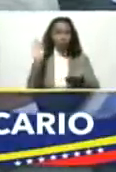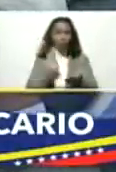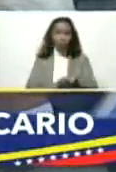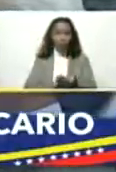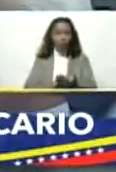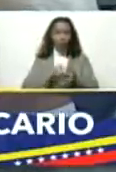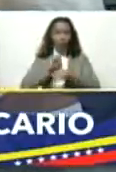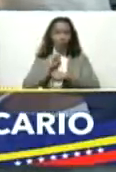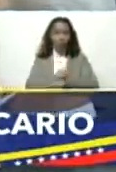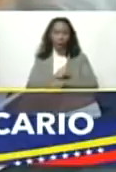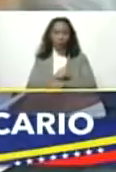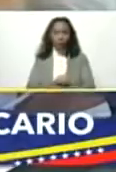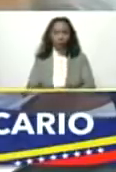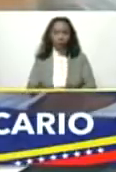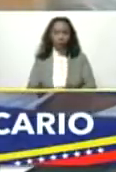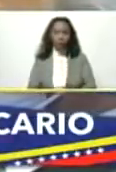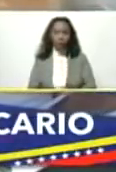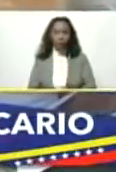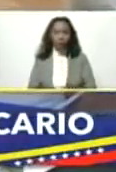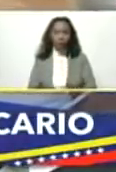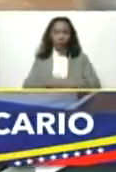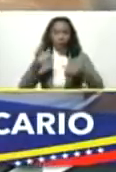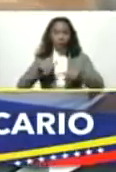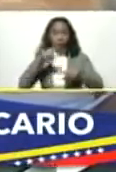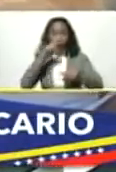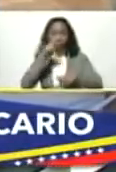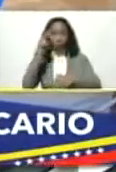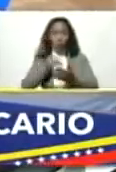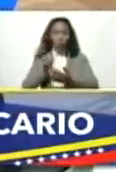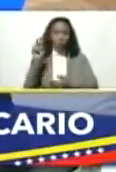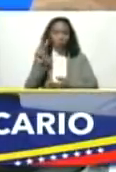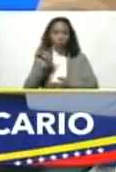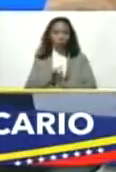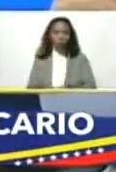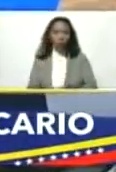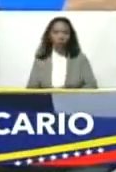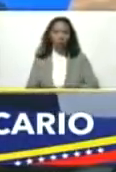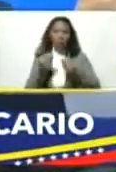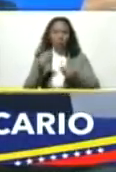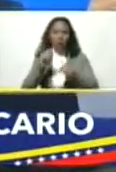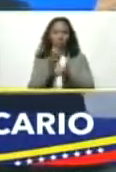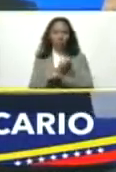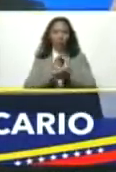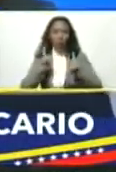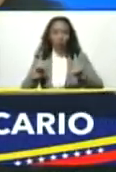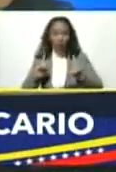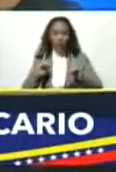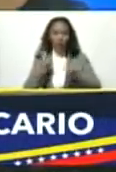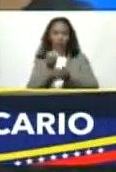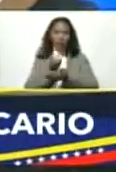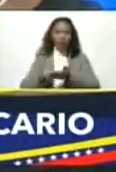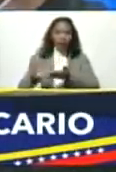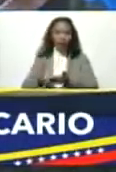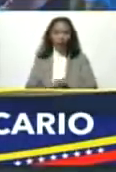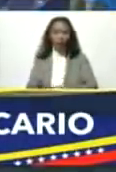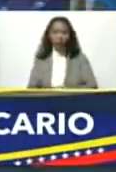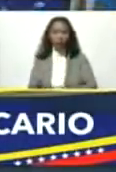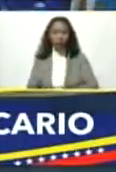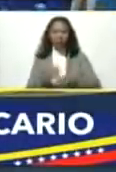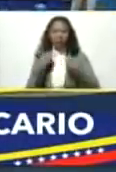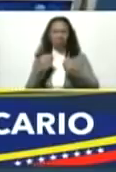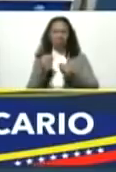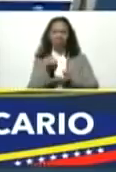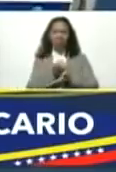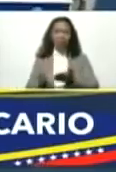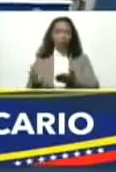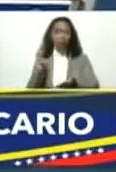tempranito en este año 2022 para democratizar el crédito, para que el